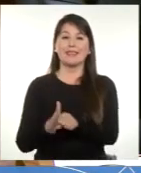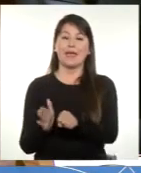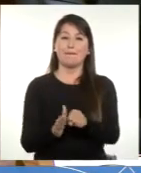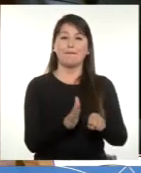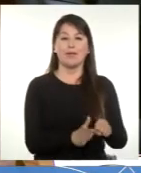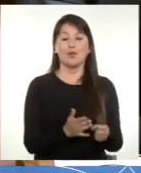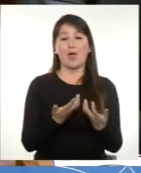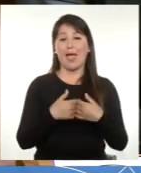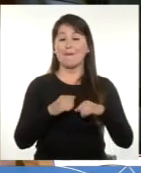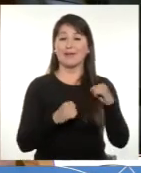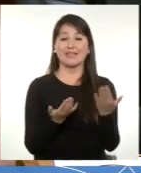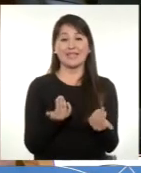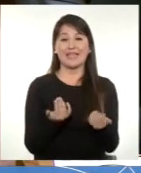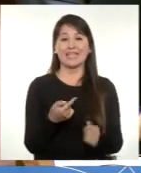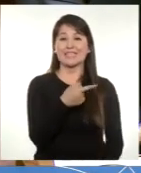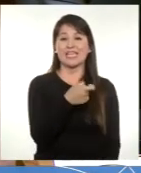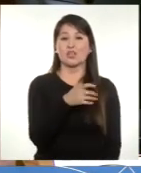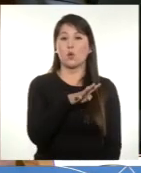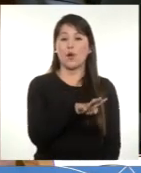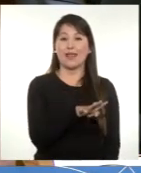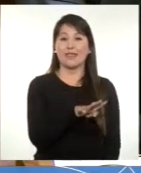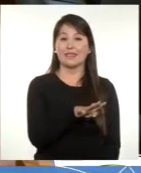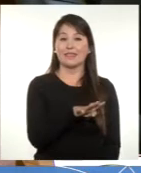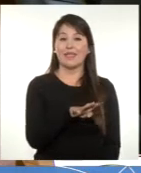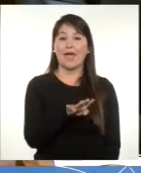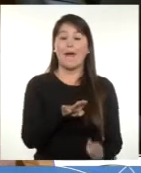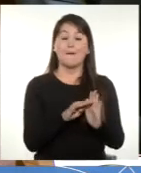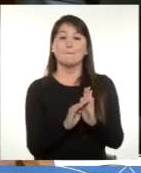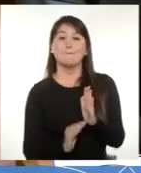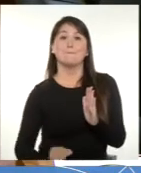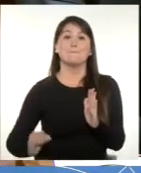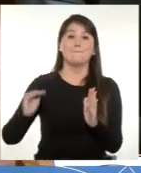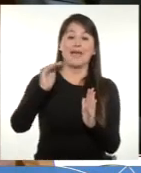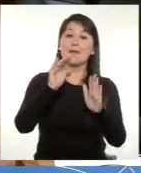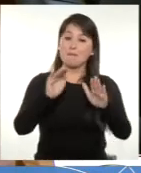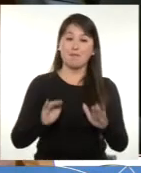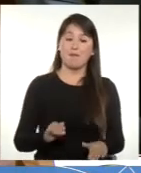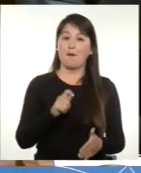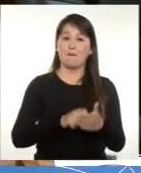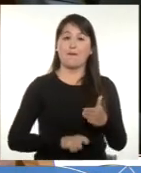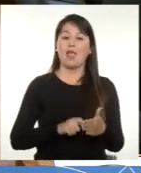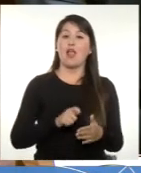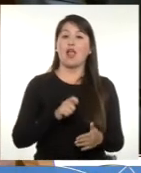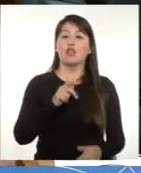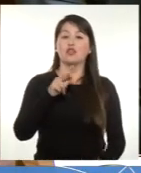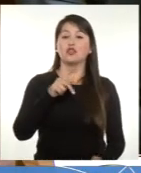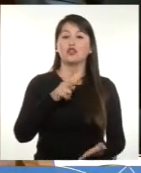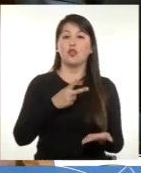necesidades de la empresa que implica un 140% más que el mismo mes, el año 2018,